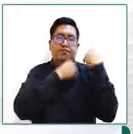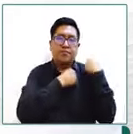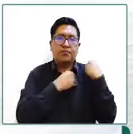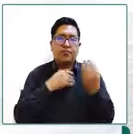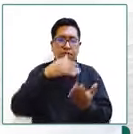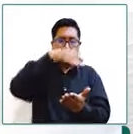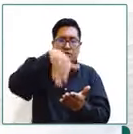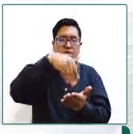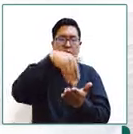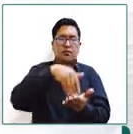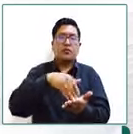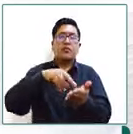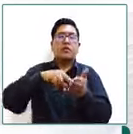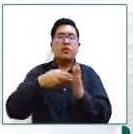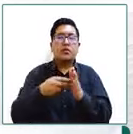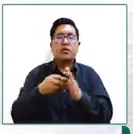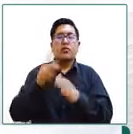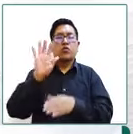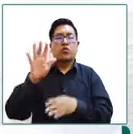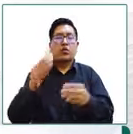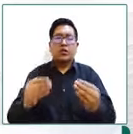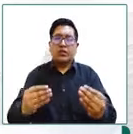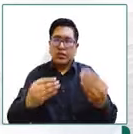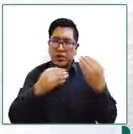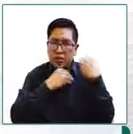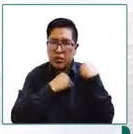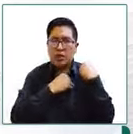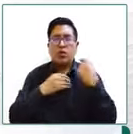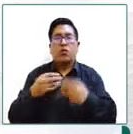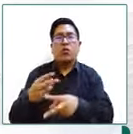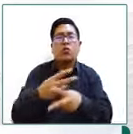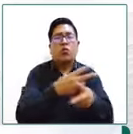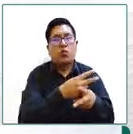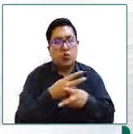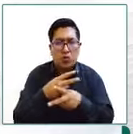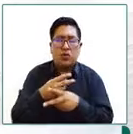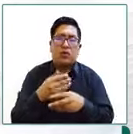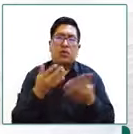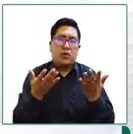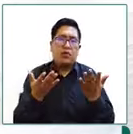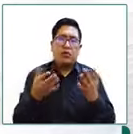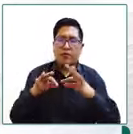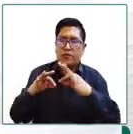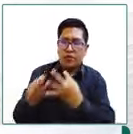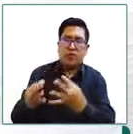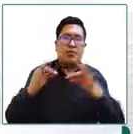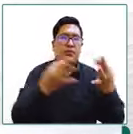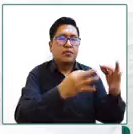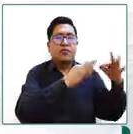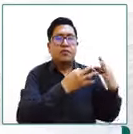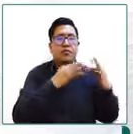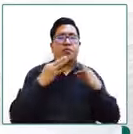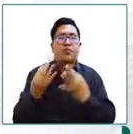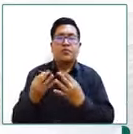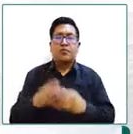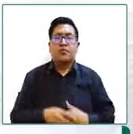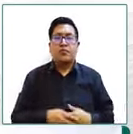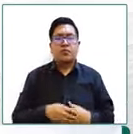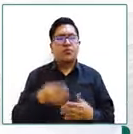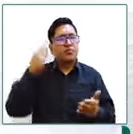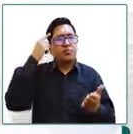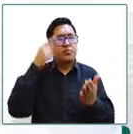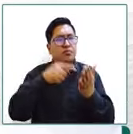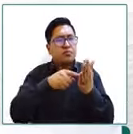acogimiento tienen la obligación de preservar los vínculos familiares y para ello